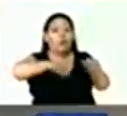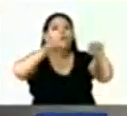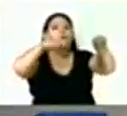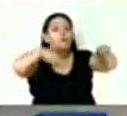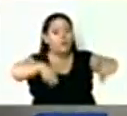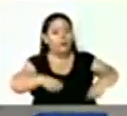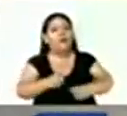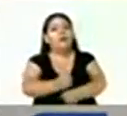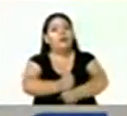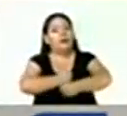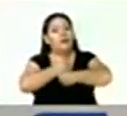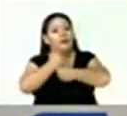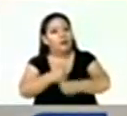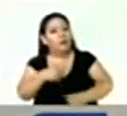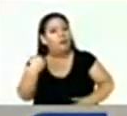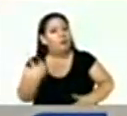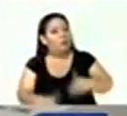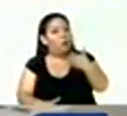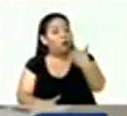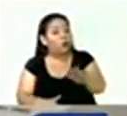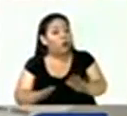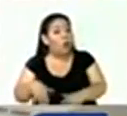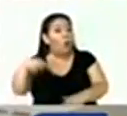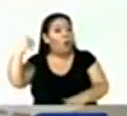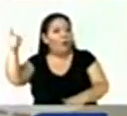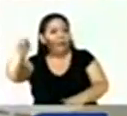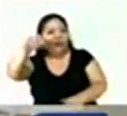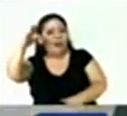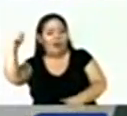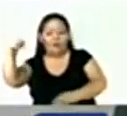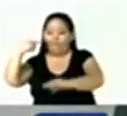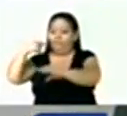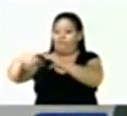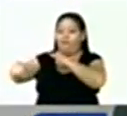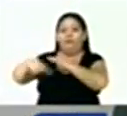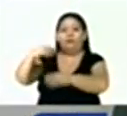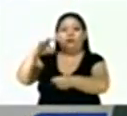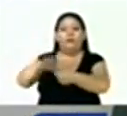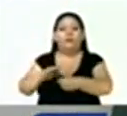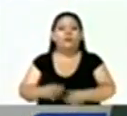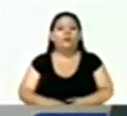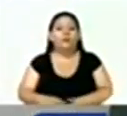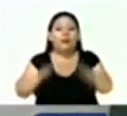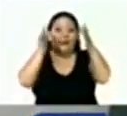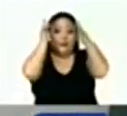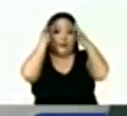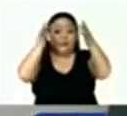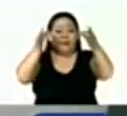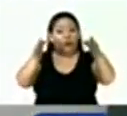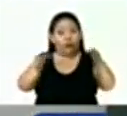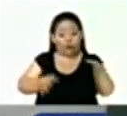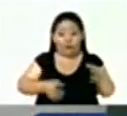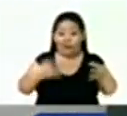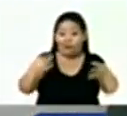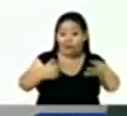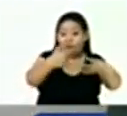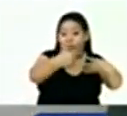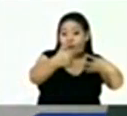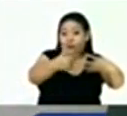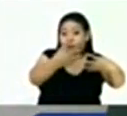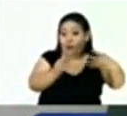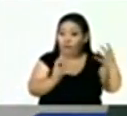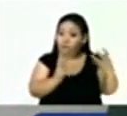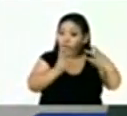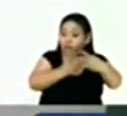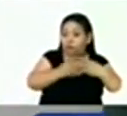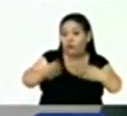y garantizar los procesos de voto remoto por Internet. Para tomar las decisiones conforme a la ley especial del voto en